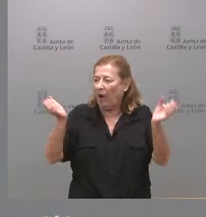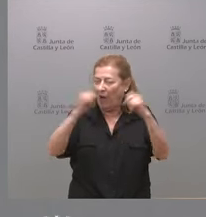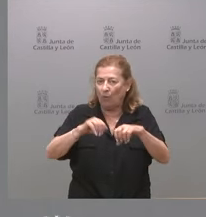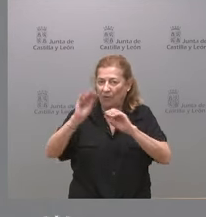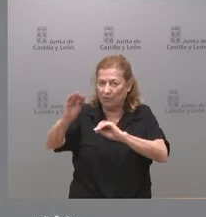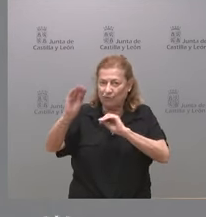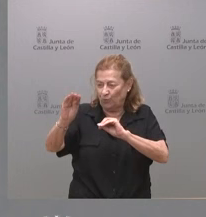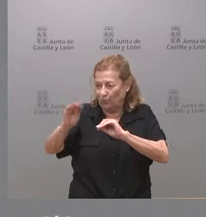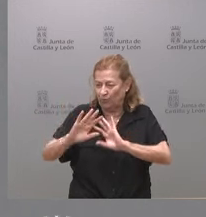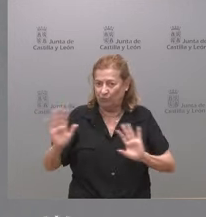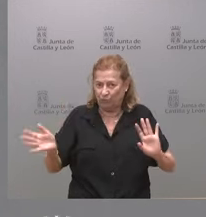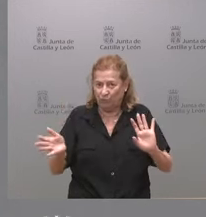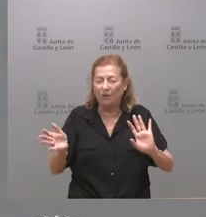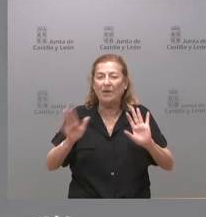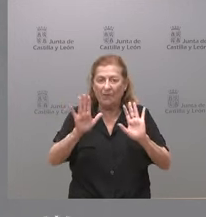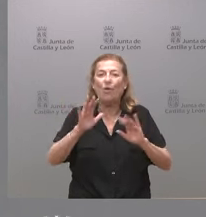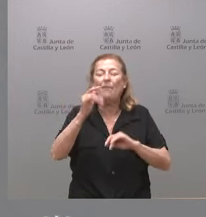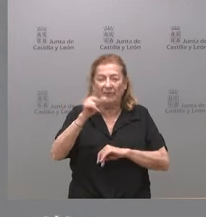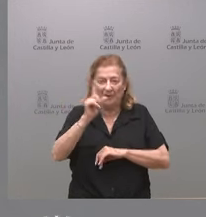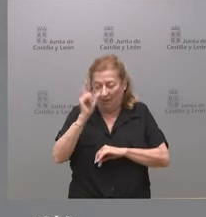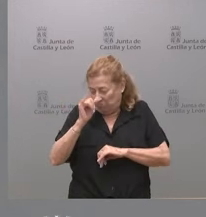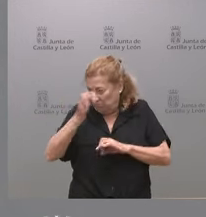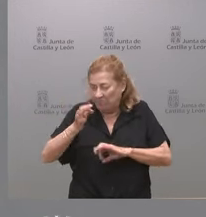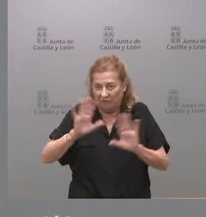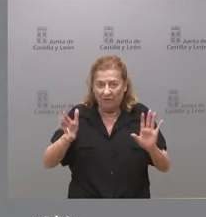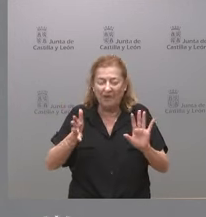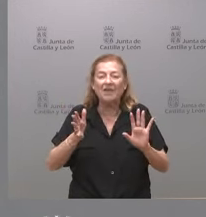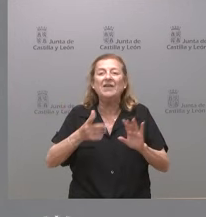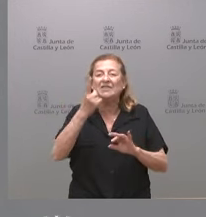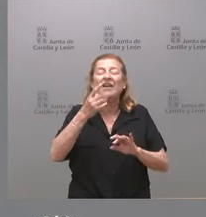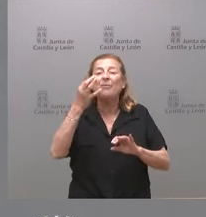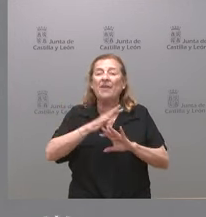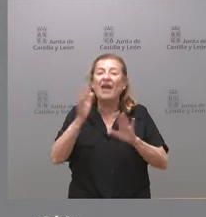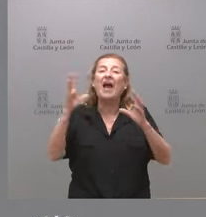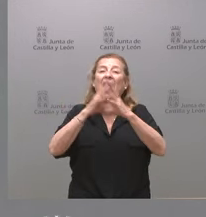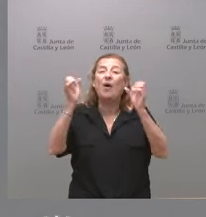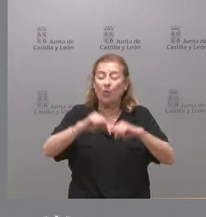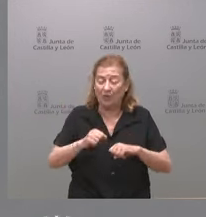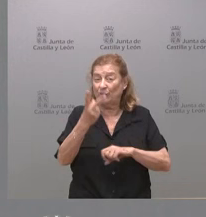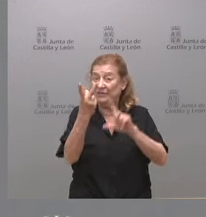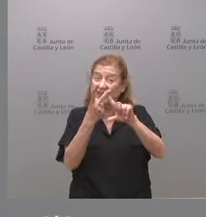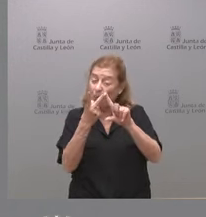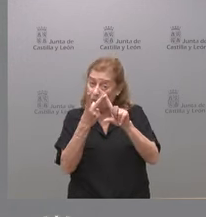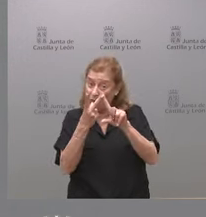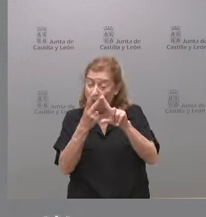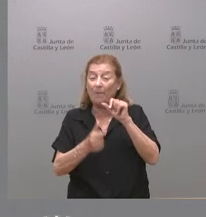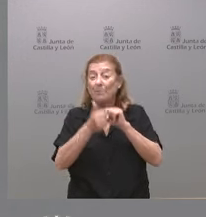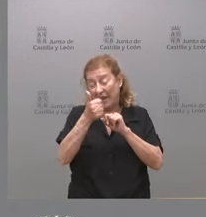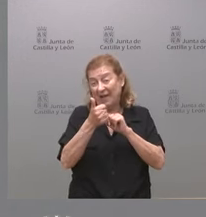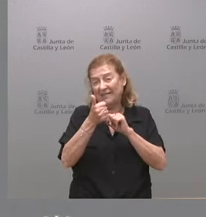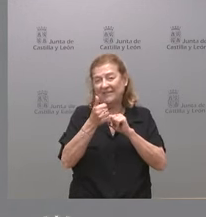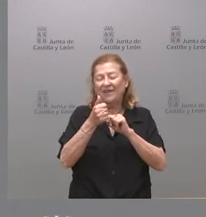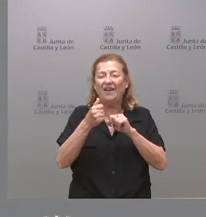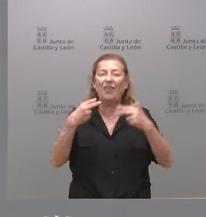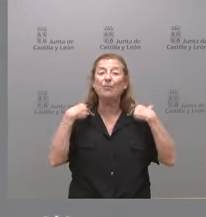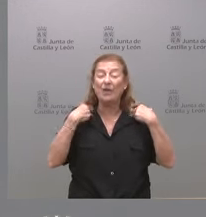este tipo pero hay un hecho cierto que es que es un acuerdo entre el segundo que tiene más diputados